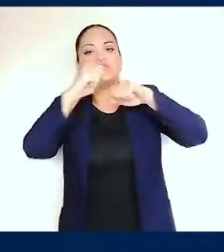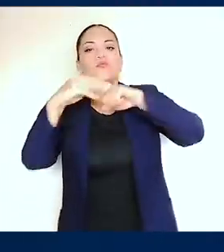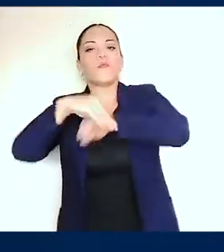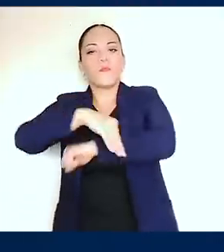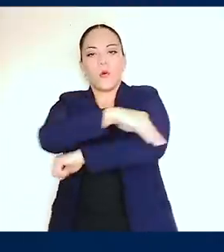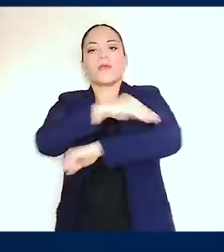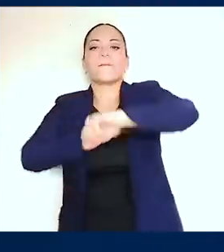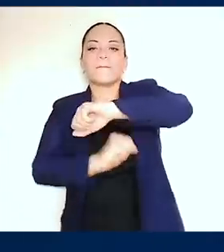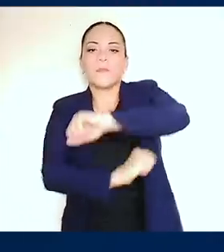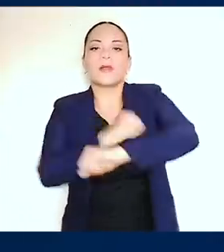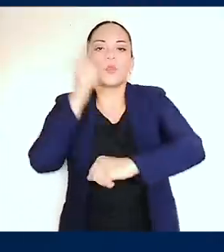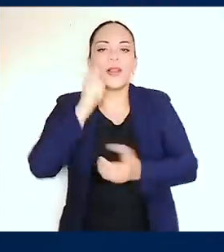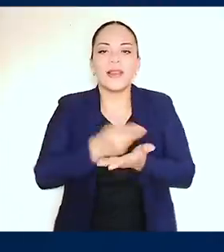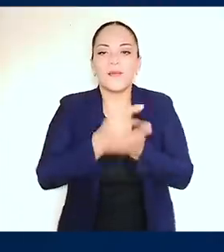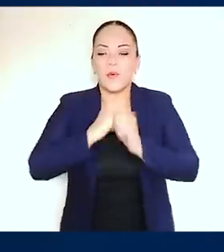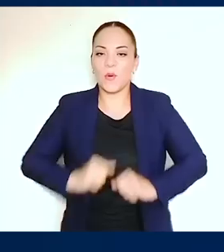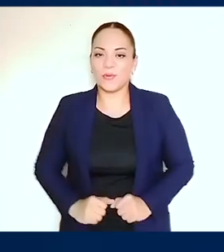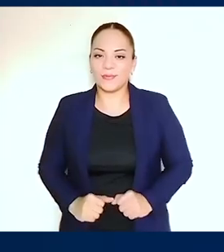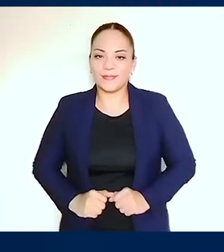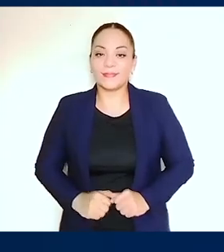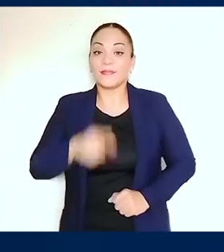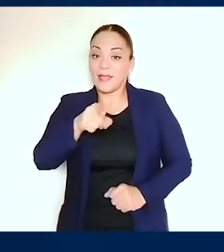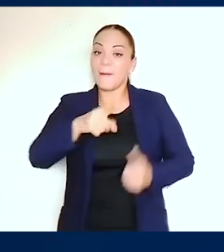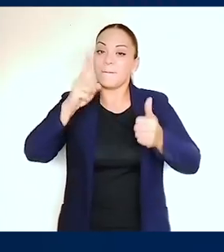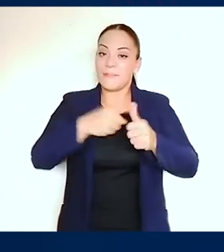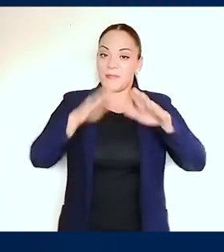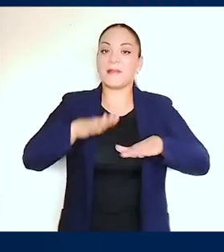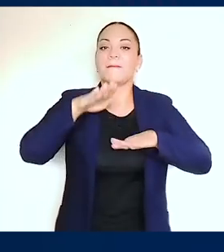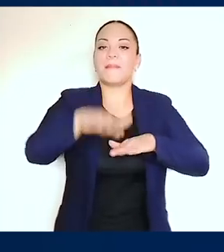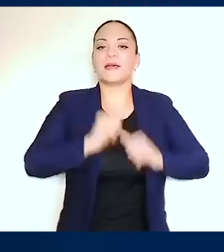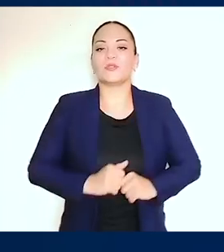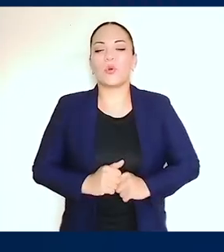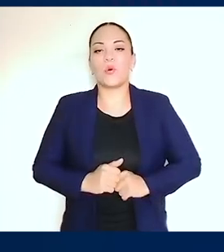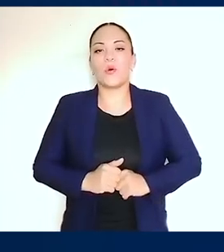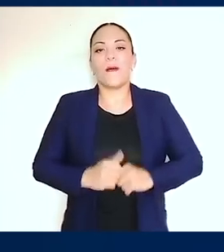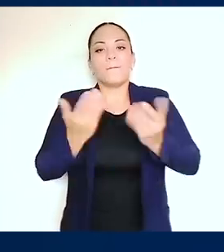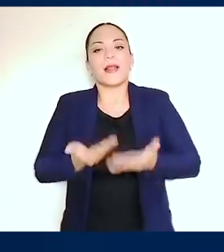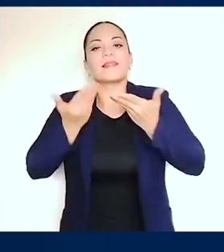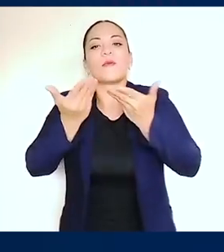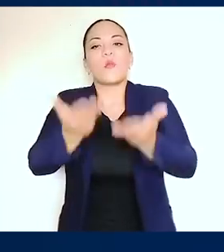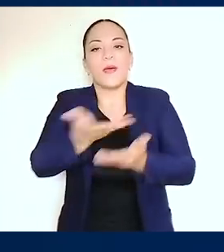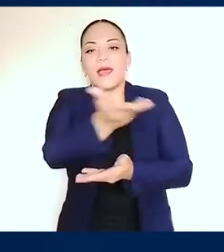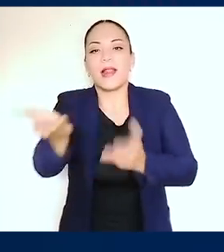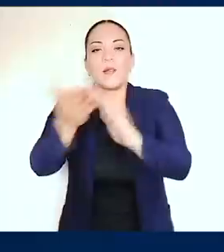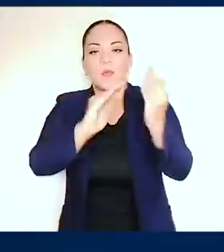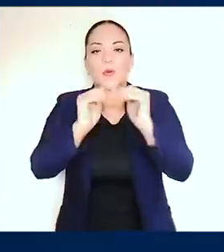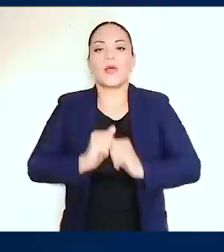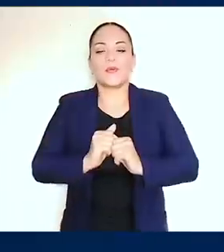en Limón. Como el primer paso para devolverle a nuestro pueblo